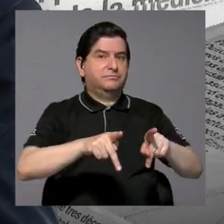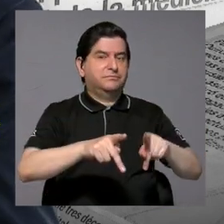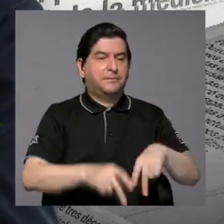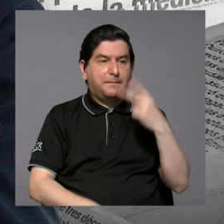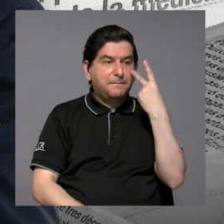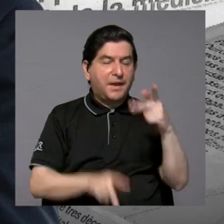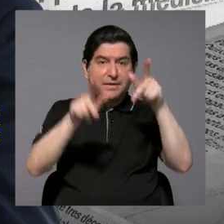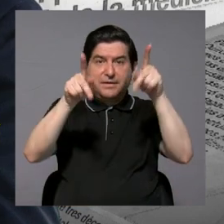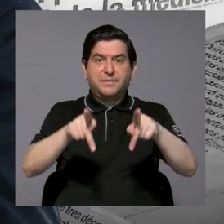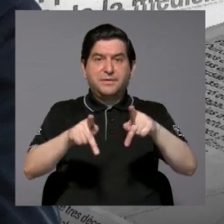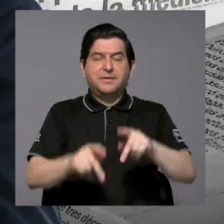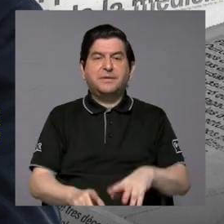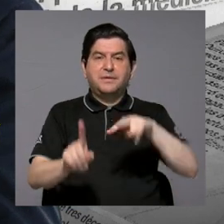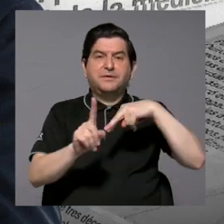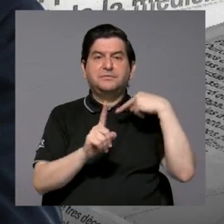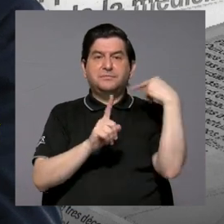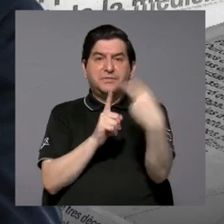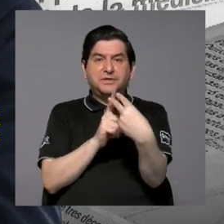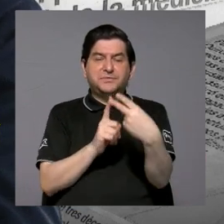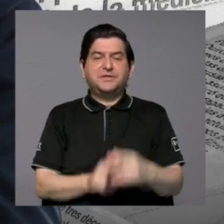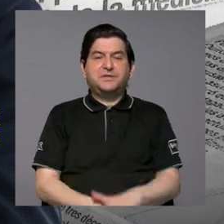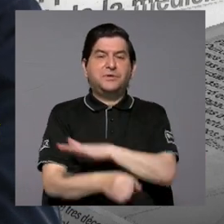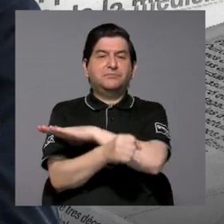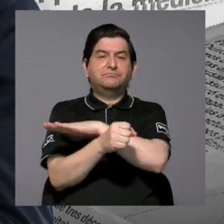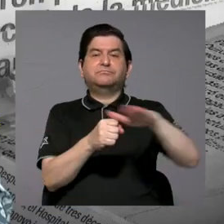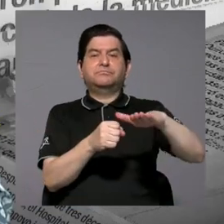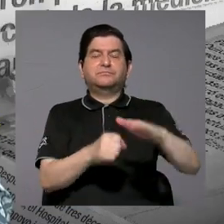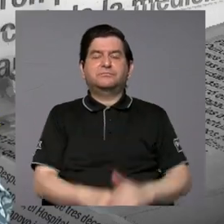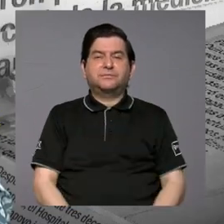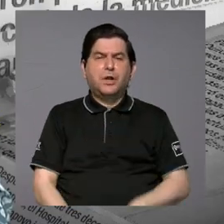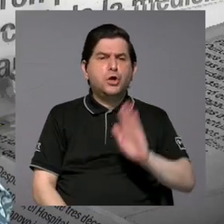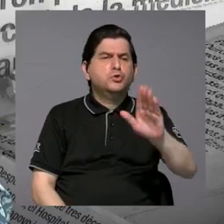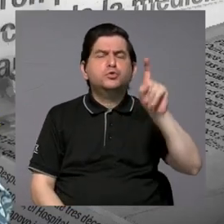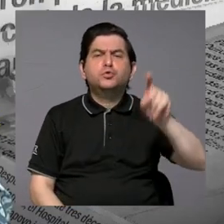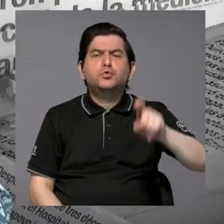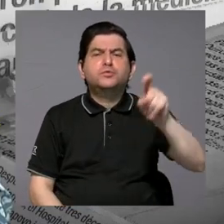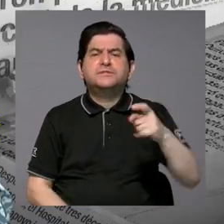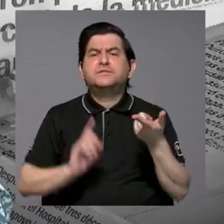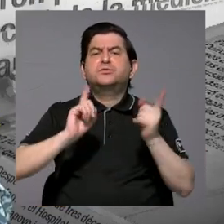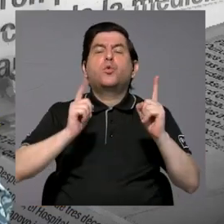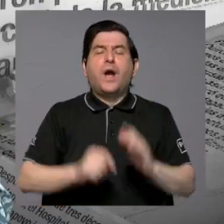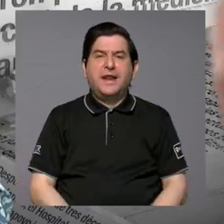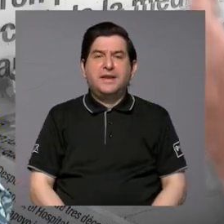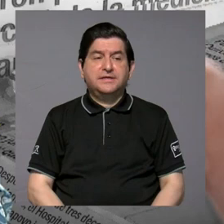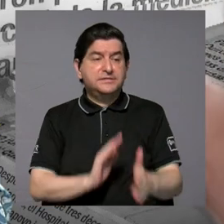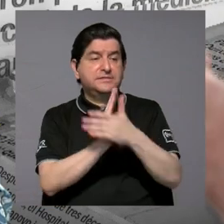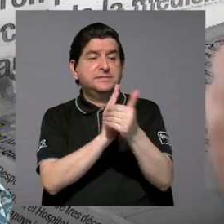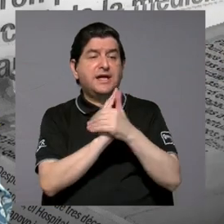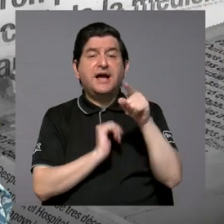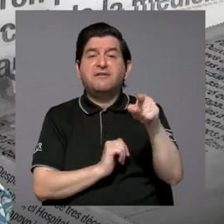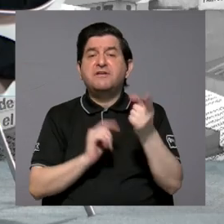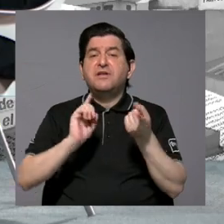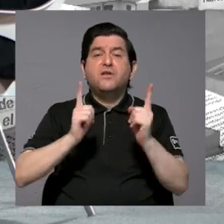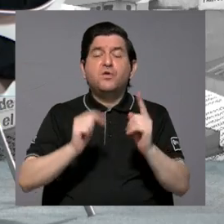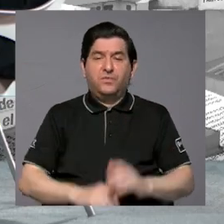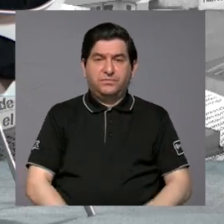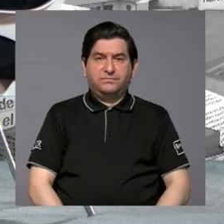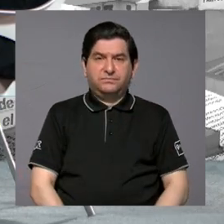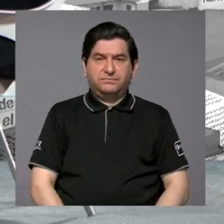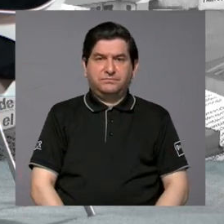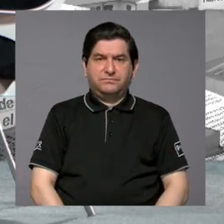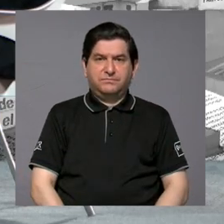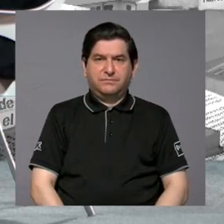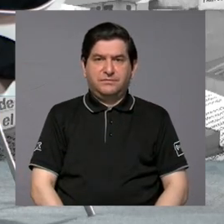ver a la persona desde el punto de vista integral, cuáles son las necesidades que tiene, cuáles son las capacidades que tiene, cómo